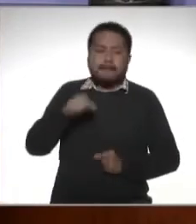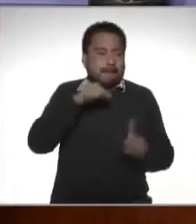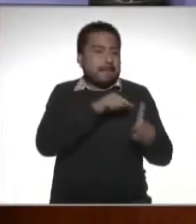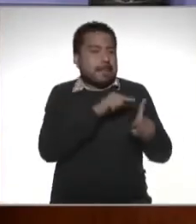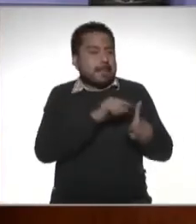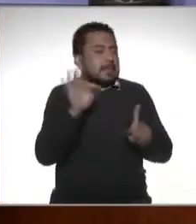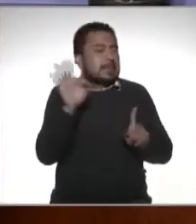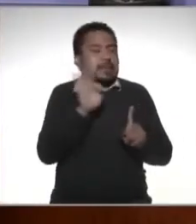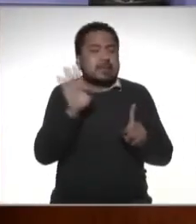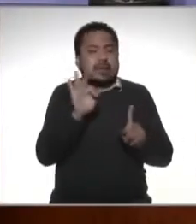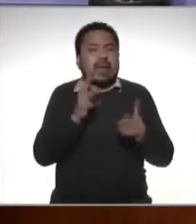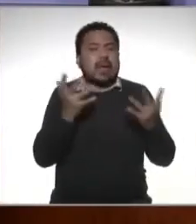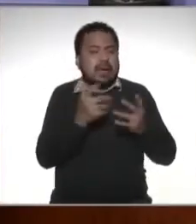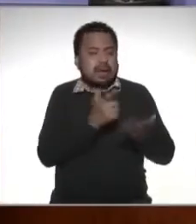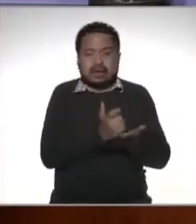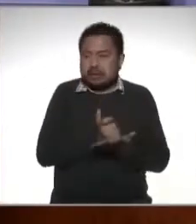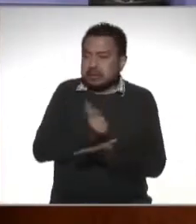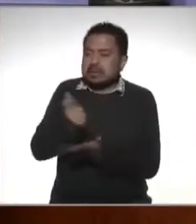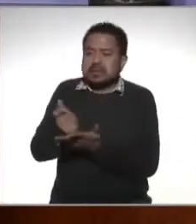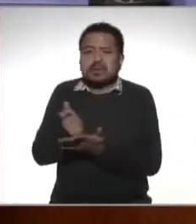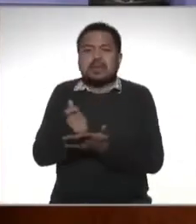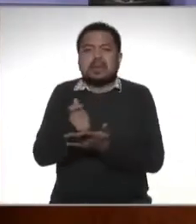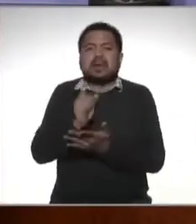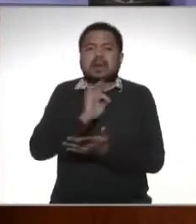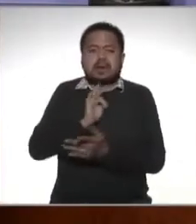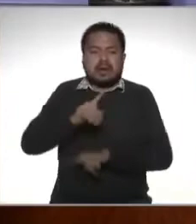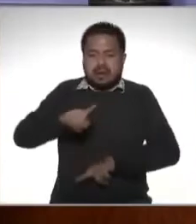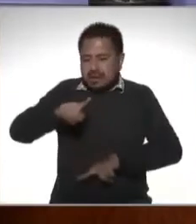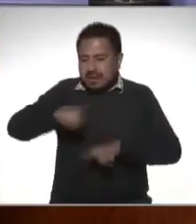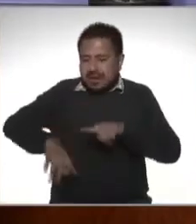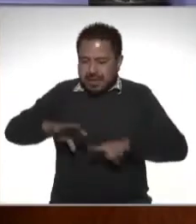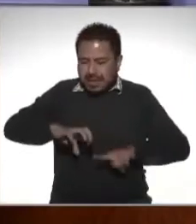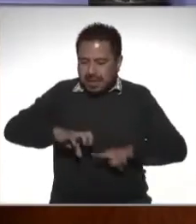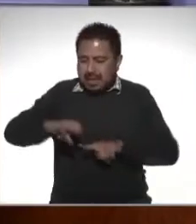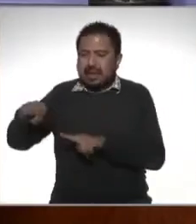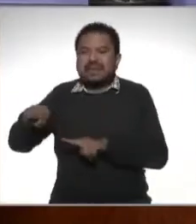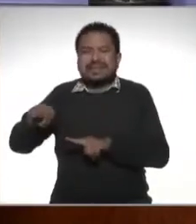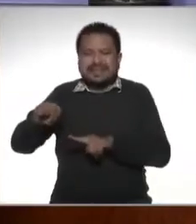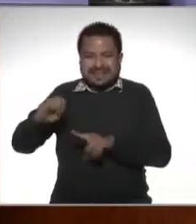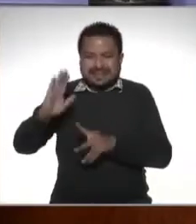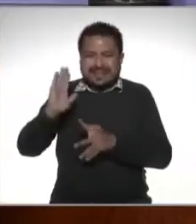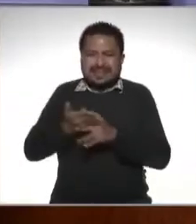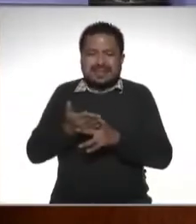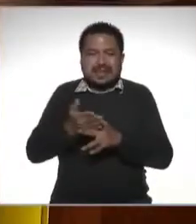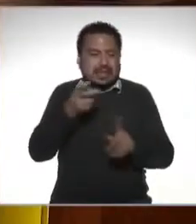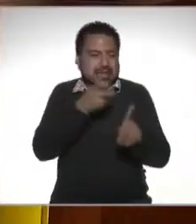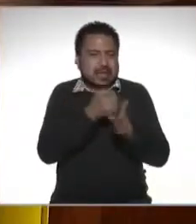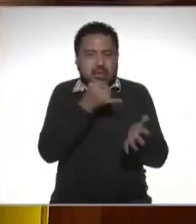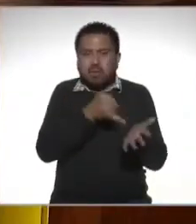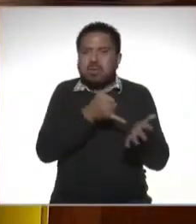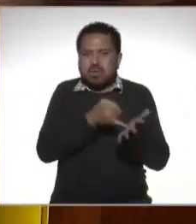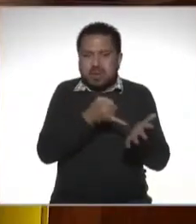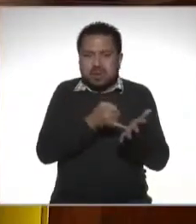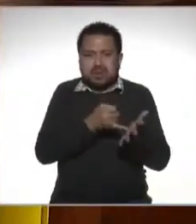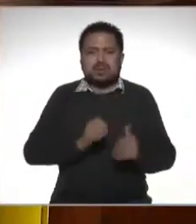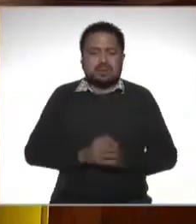él al momento de que le hace su pago le retenga una parte de ese impuesto